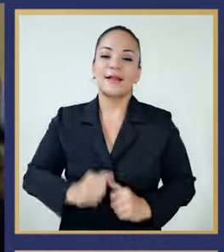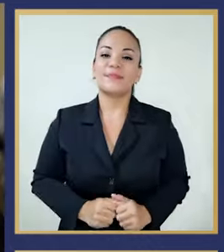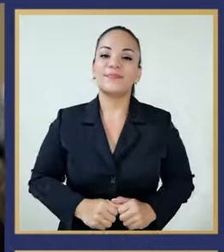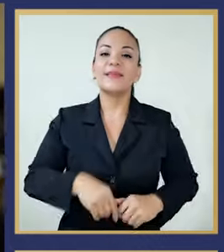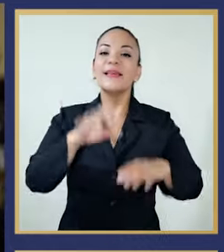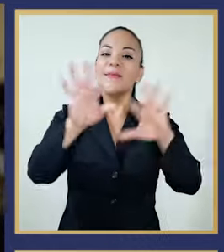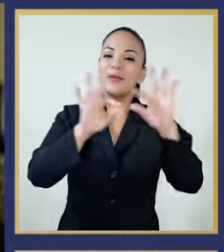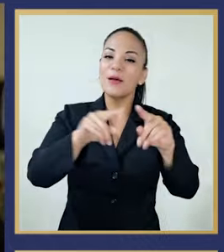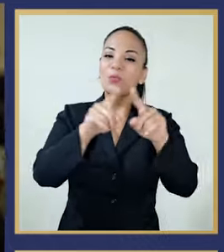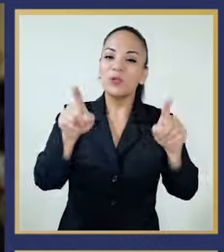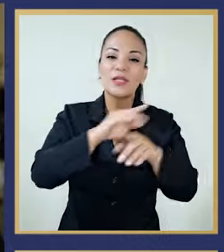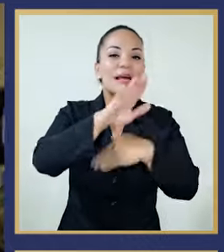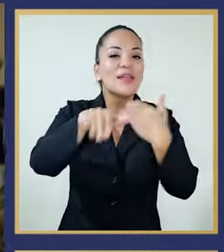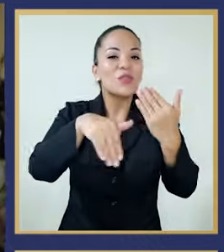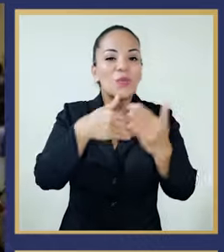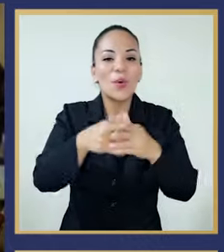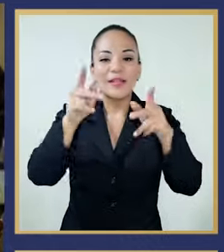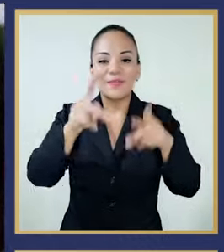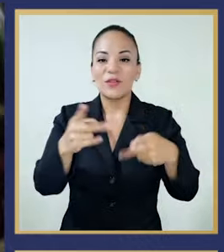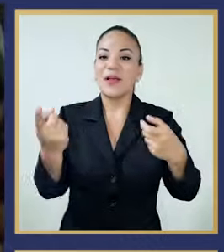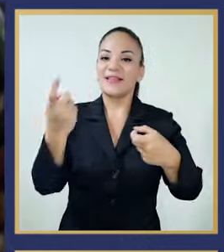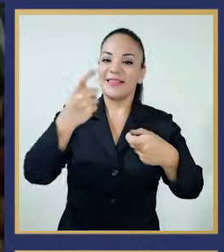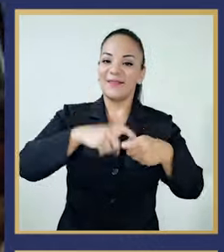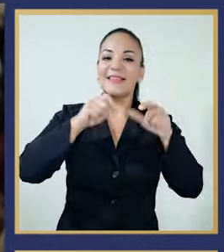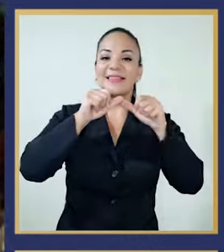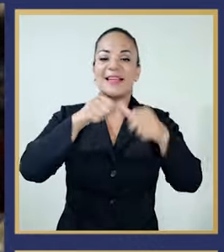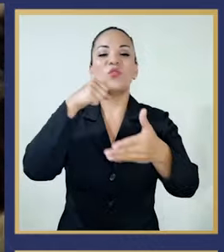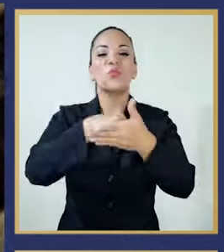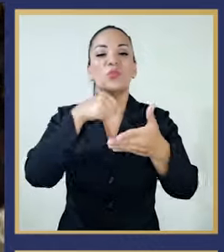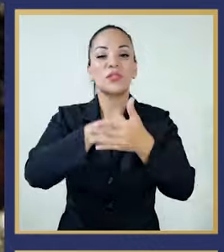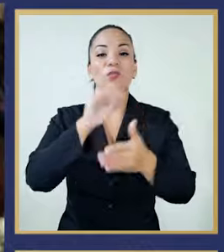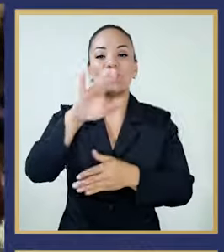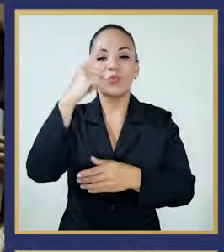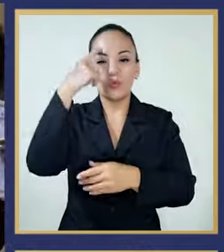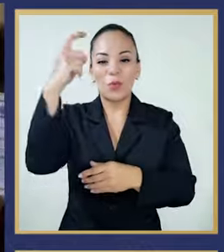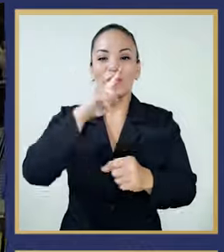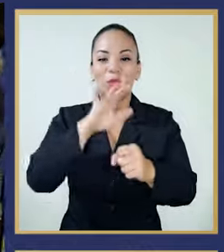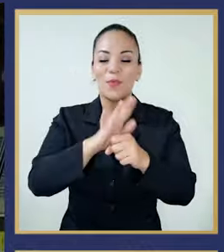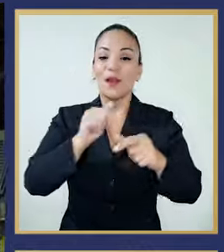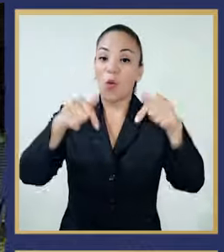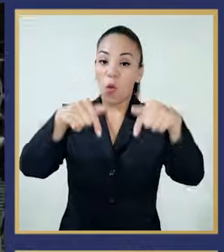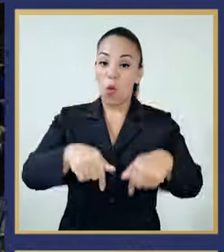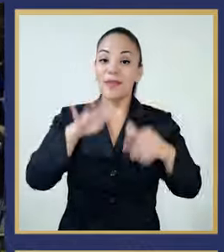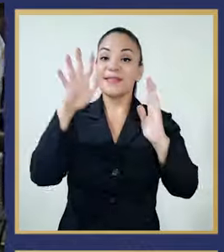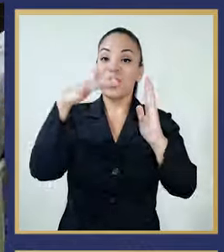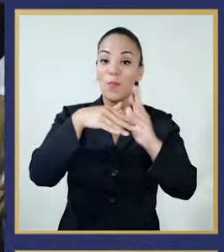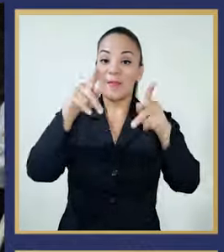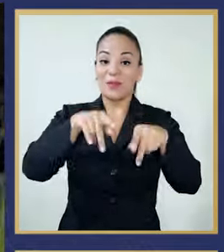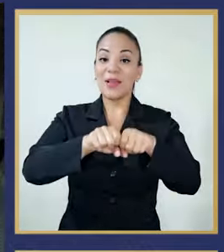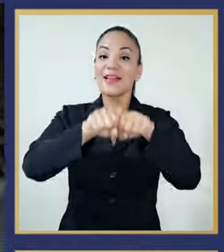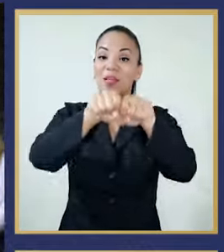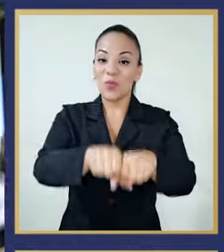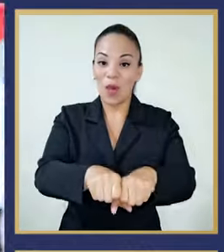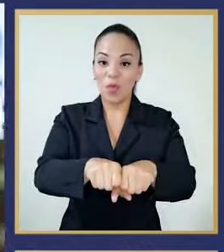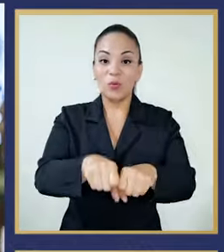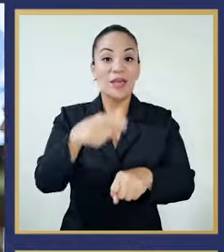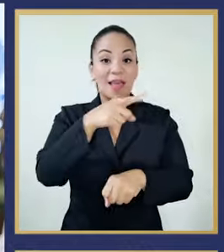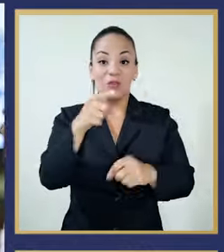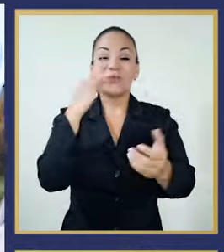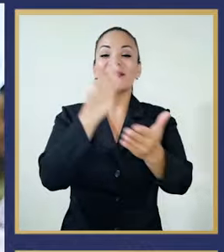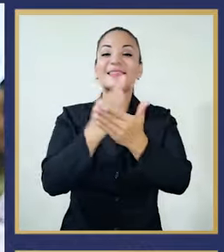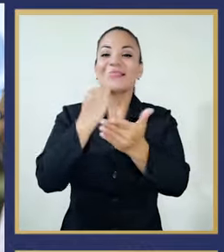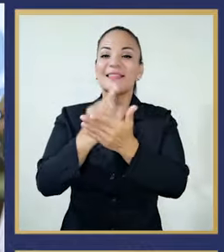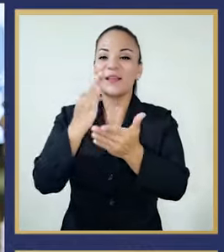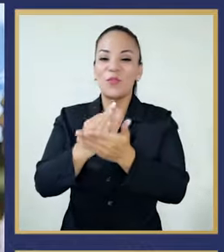Los invitamos a todos a inscribirse y seguir luchando por sus sueños. Hoy tenemos 5.000 graduados que nos dan